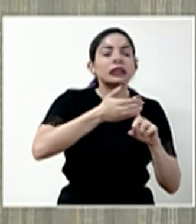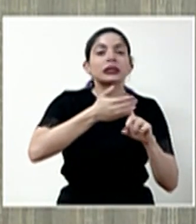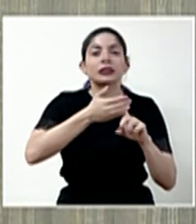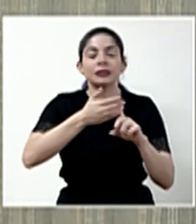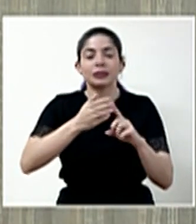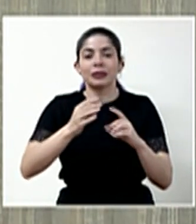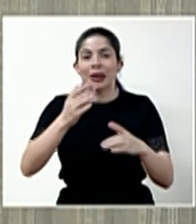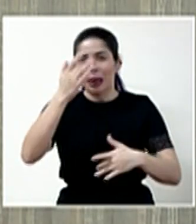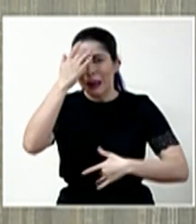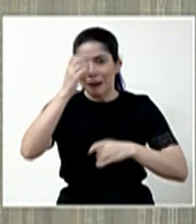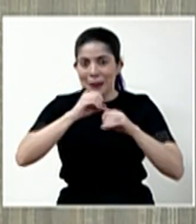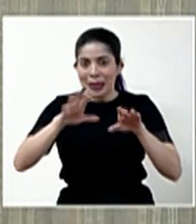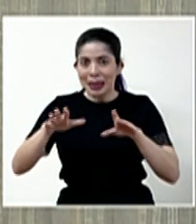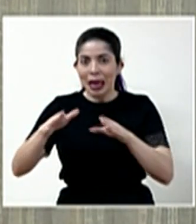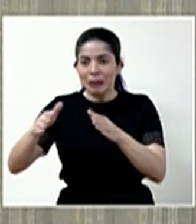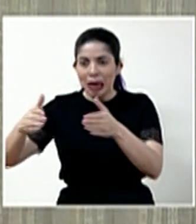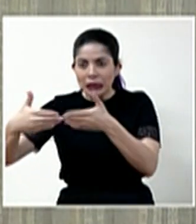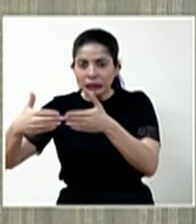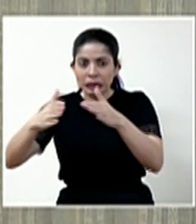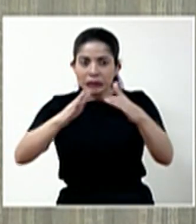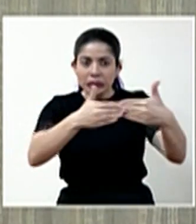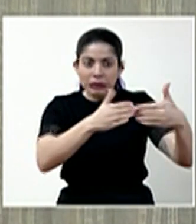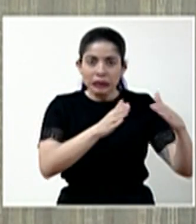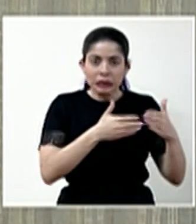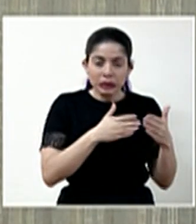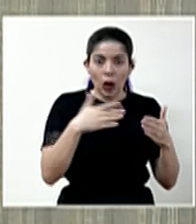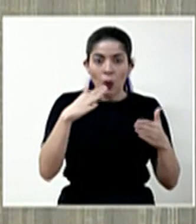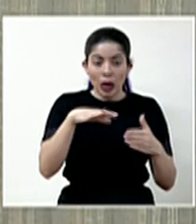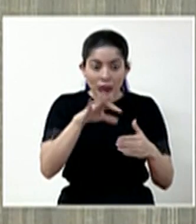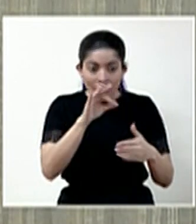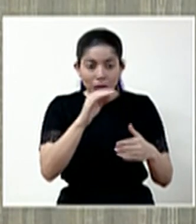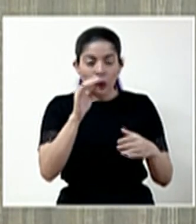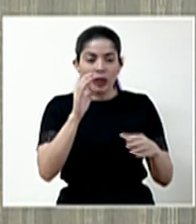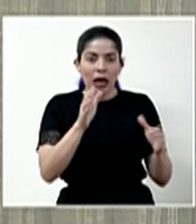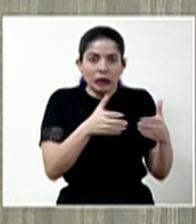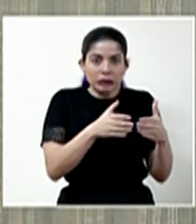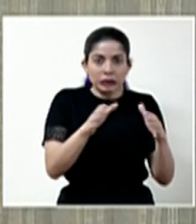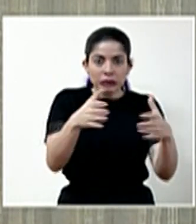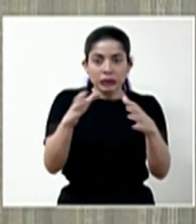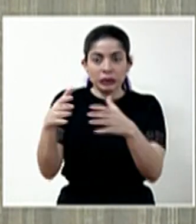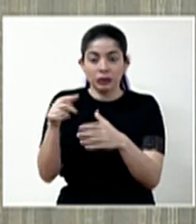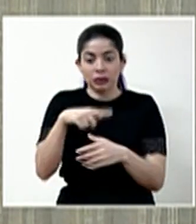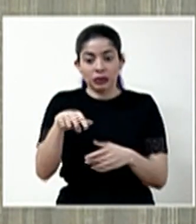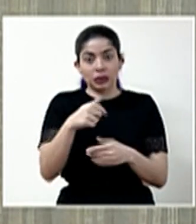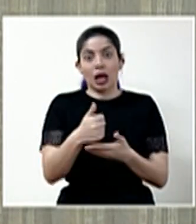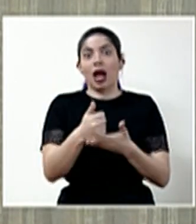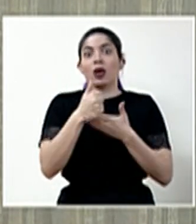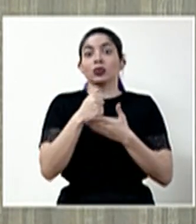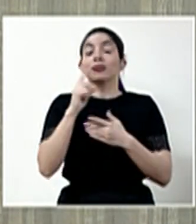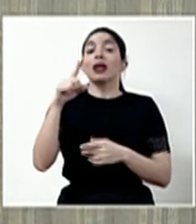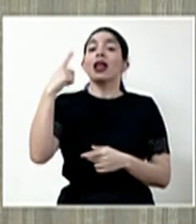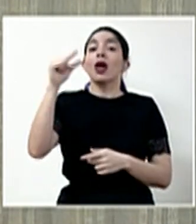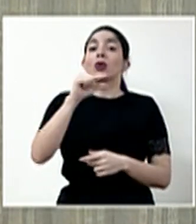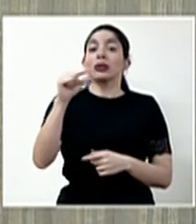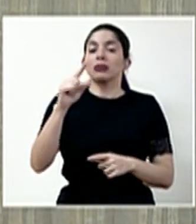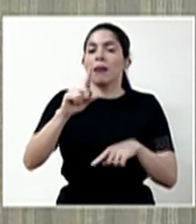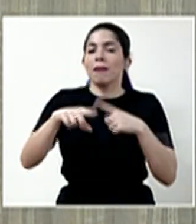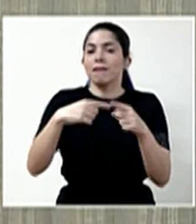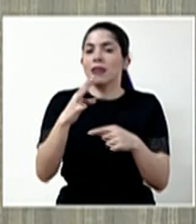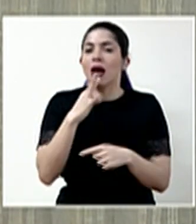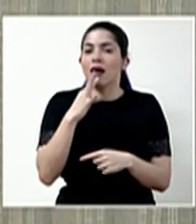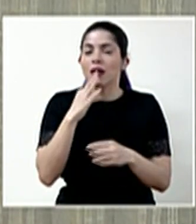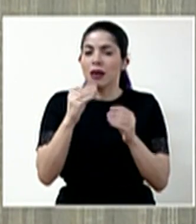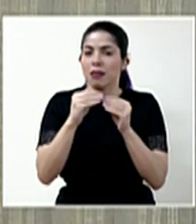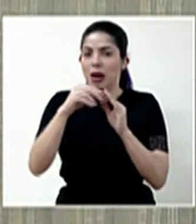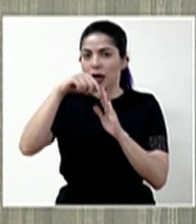epidemiológicos que hemos efectuado en los casos que hemos ido detectando, nos permite, y la próxima semana vamos a conversar más